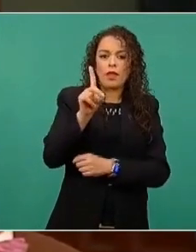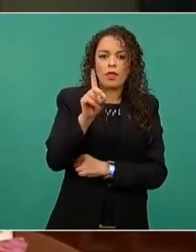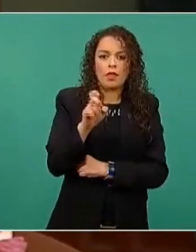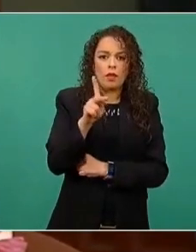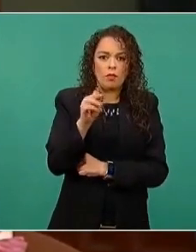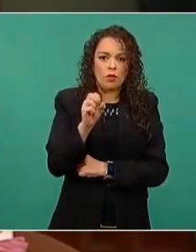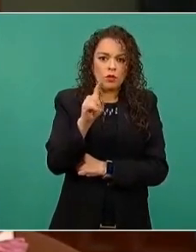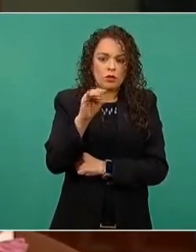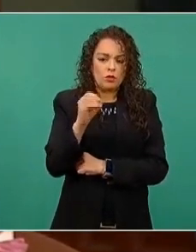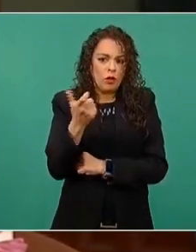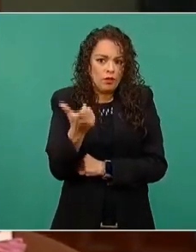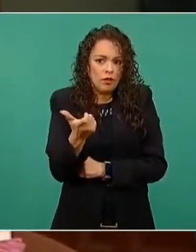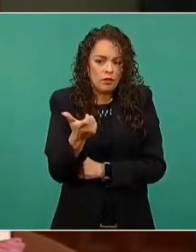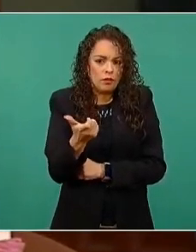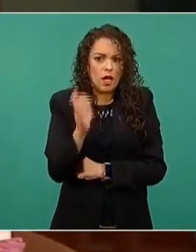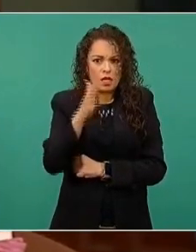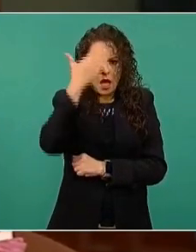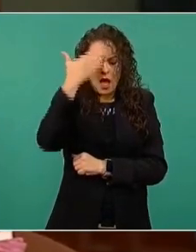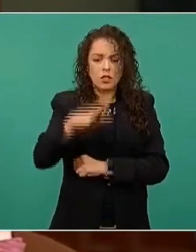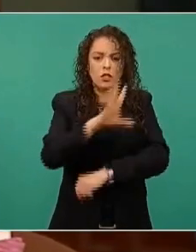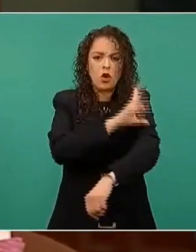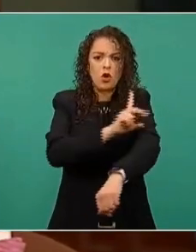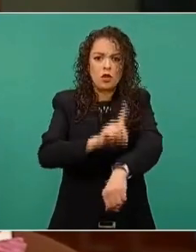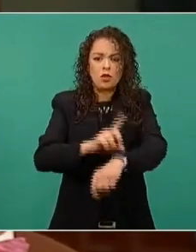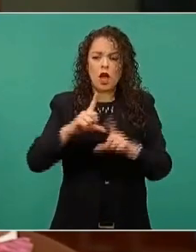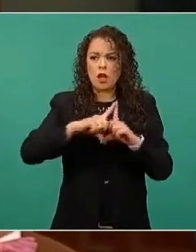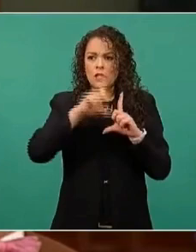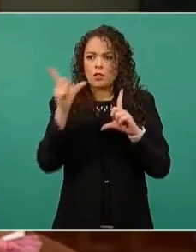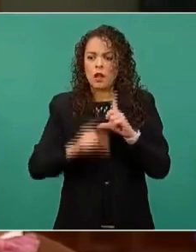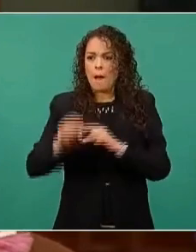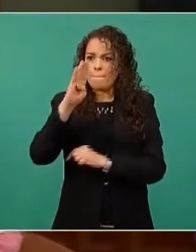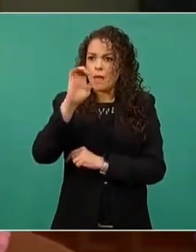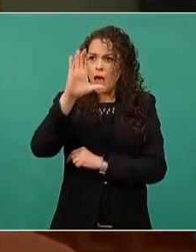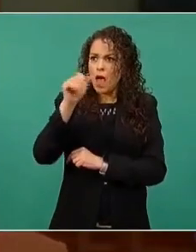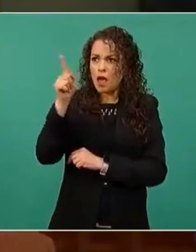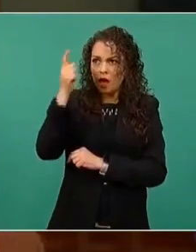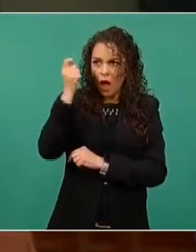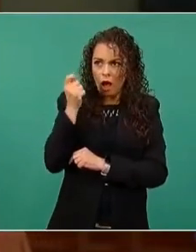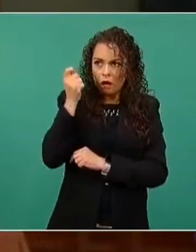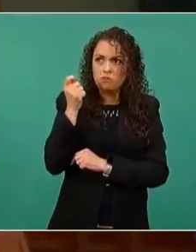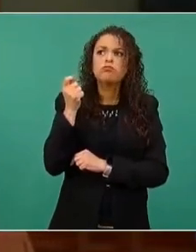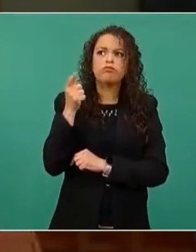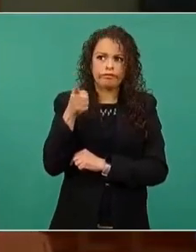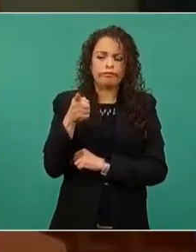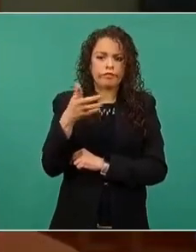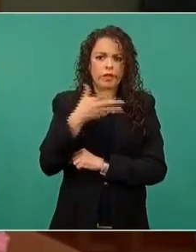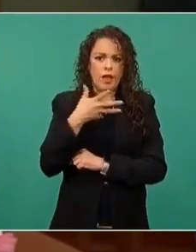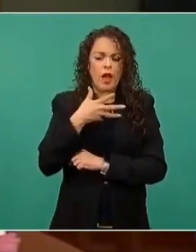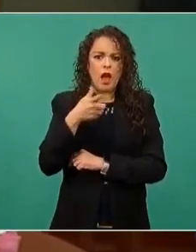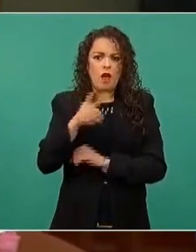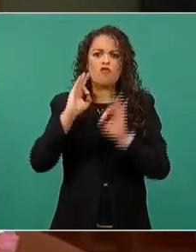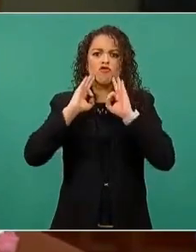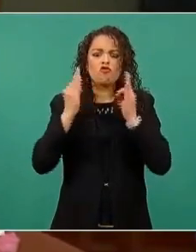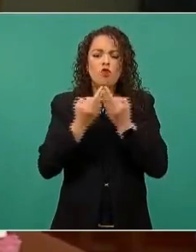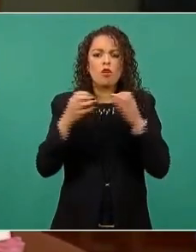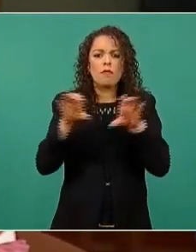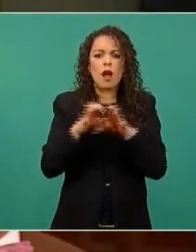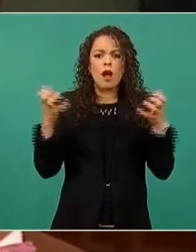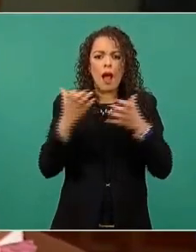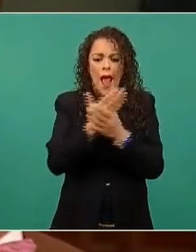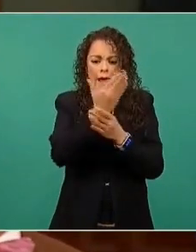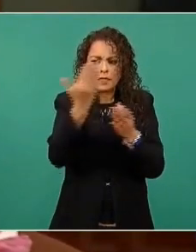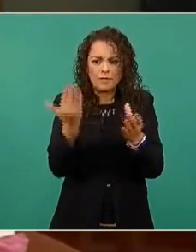Sabiendo que la Coordinación Nacional de Becas, presidente, tiene un procedimiento para crear el expediente. Y sobre todo también le quería